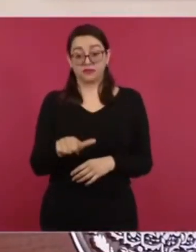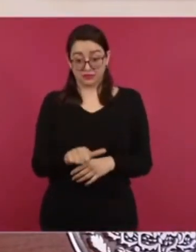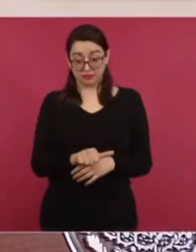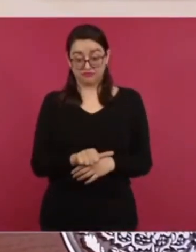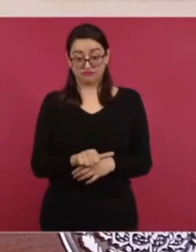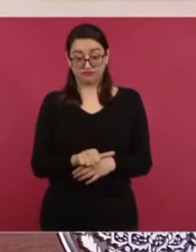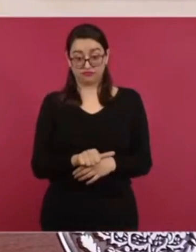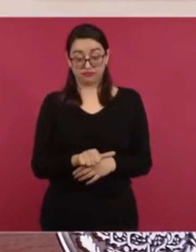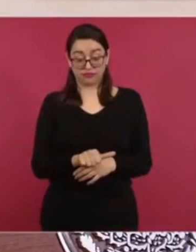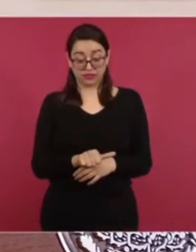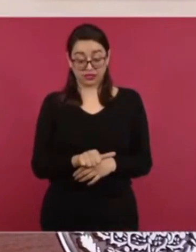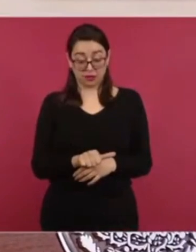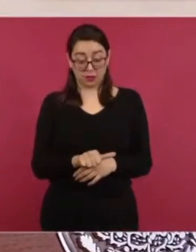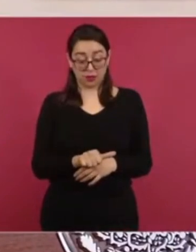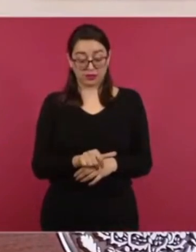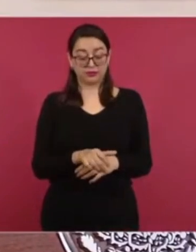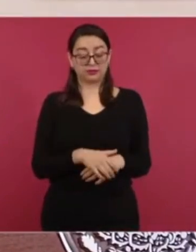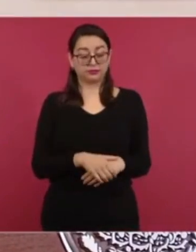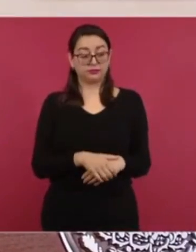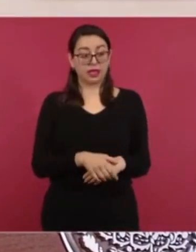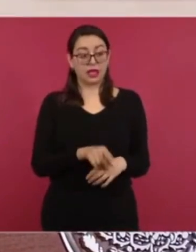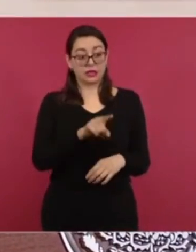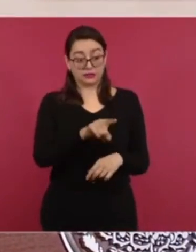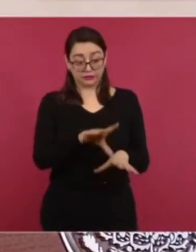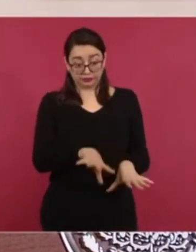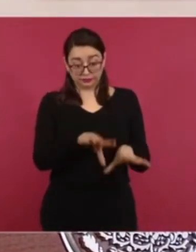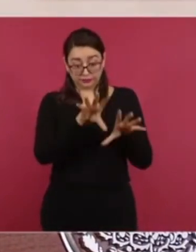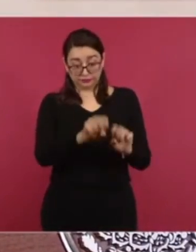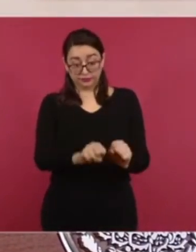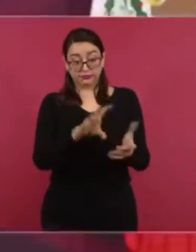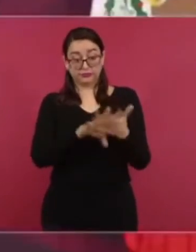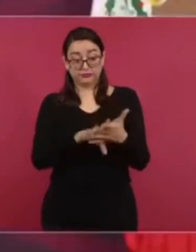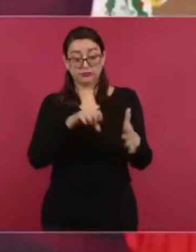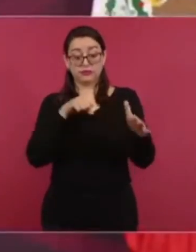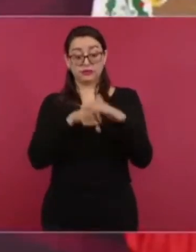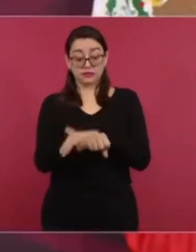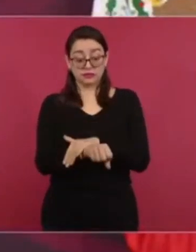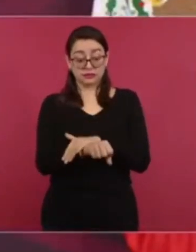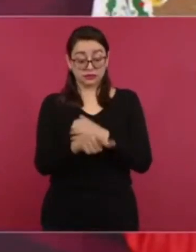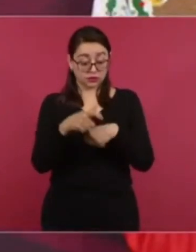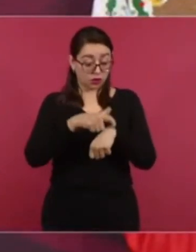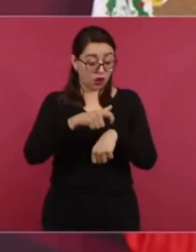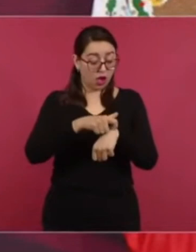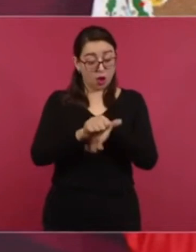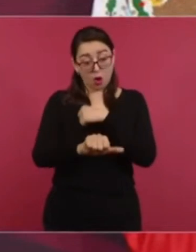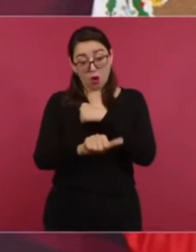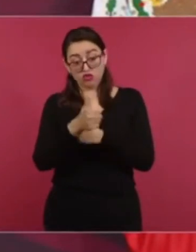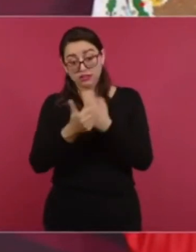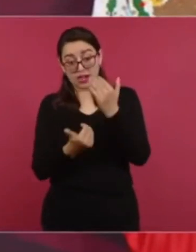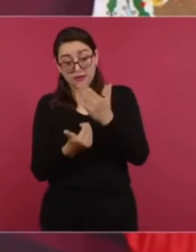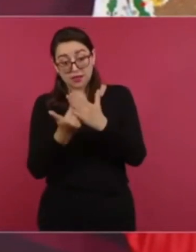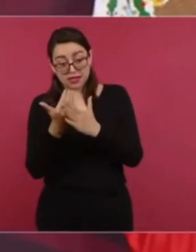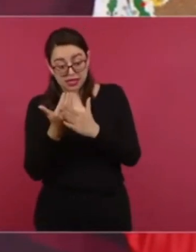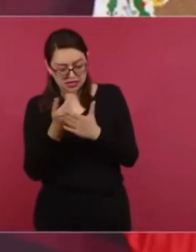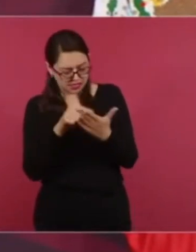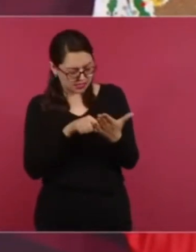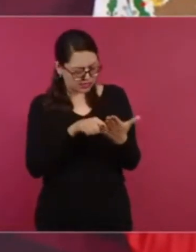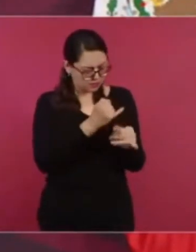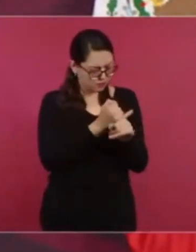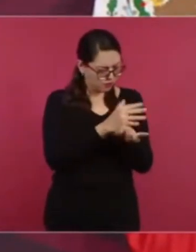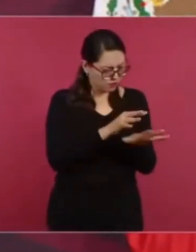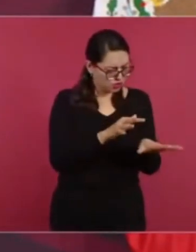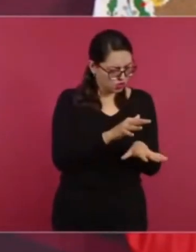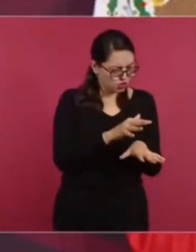fue a las 11 de la mañana y no a las 9 como dice